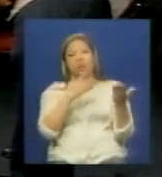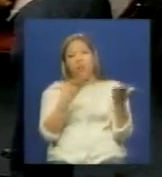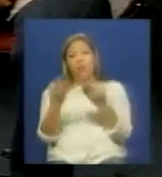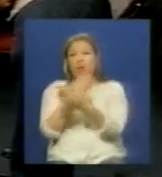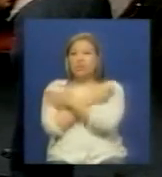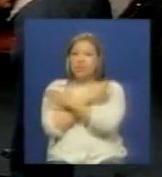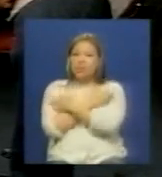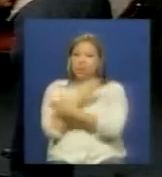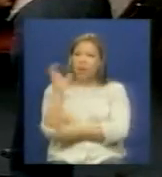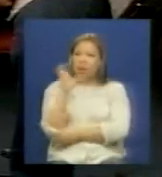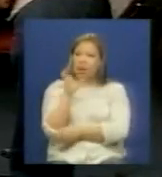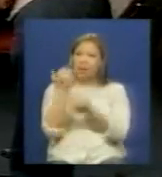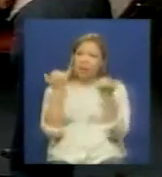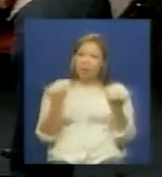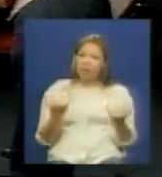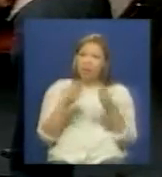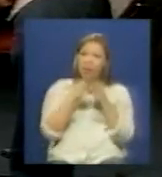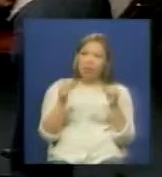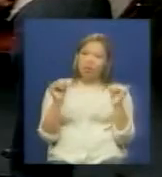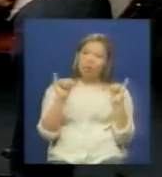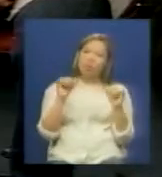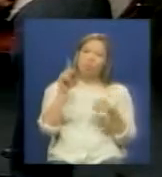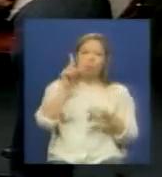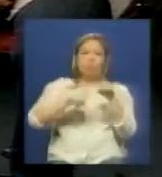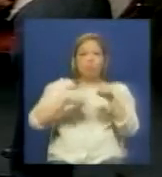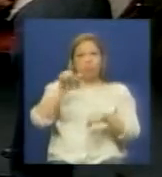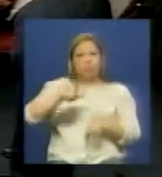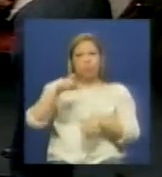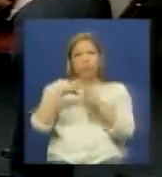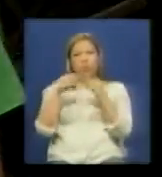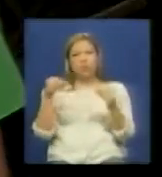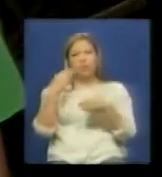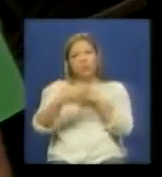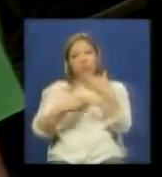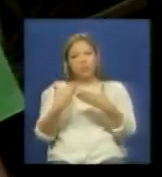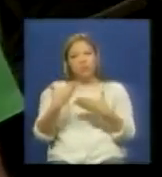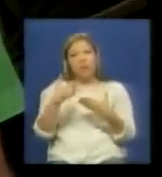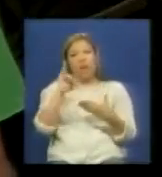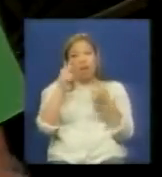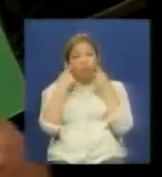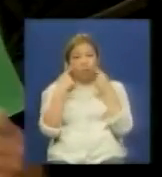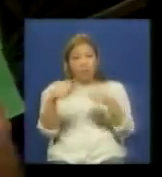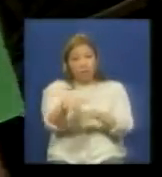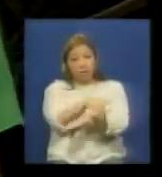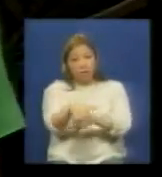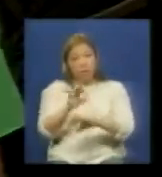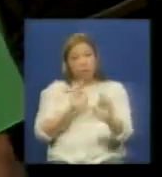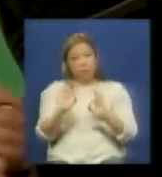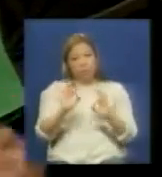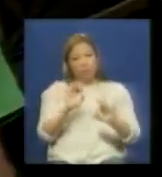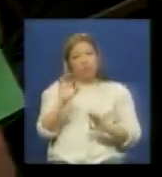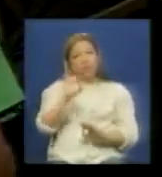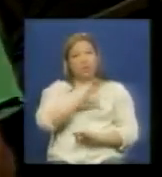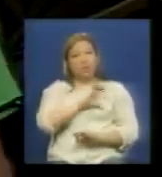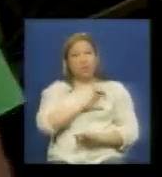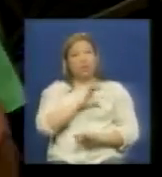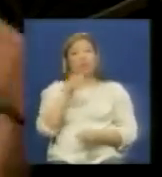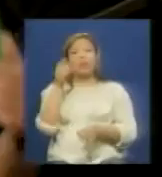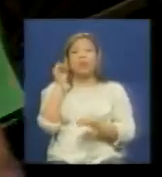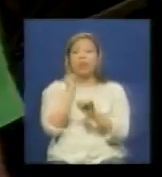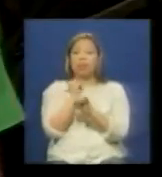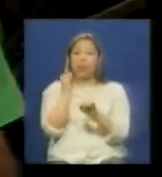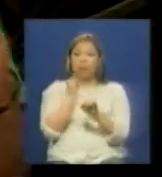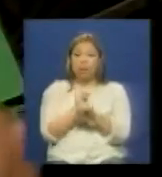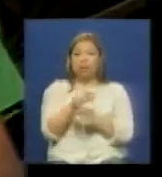en directo para que puedan ustedes así como ustedes muchísima gente más hablar de todo lo que está ocurriendo además de todo lo que viene preparándonos para eso desde las redes sociales están explotadas